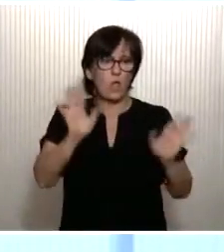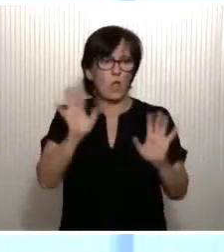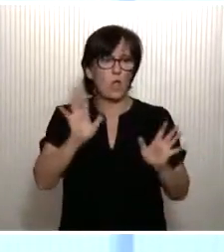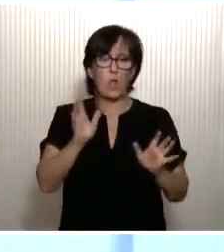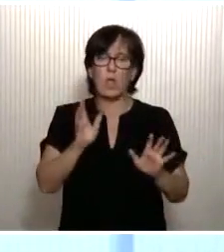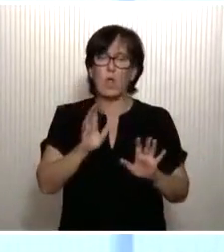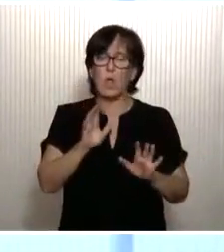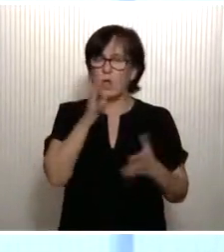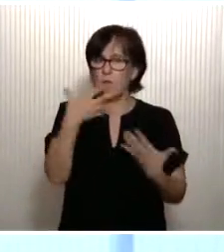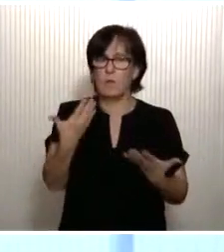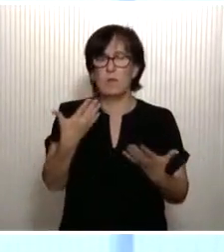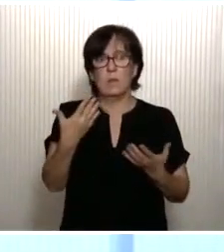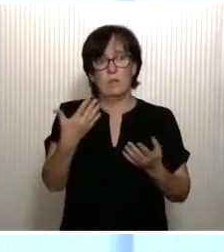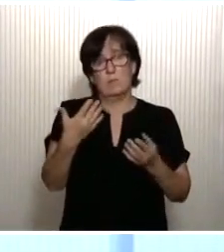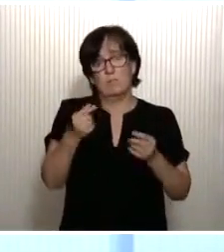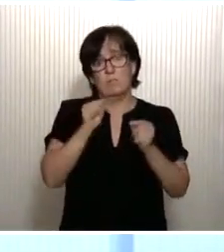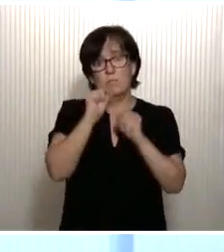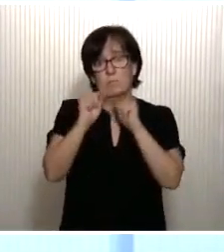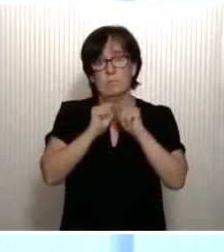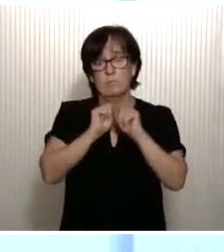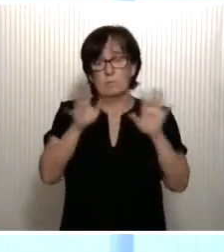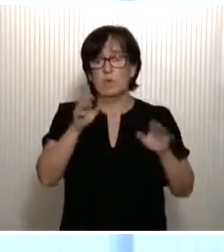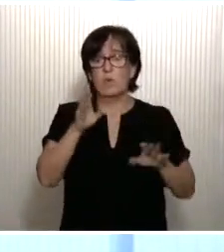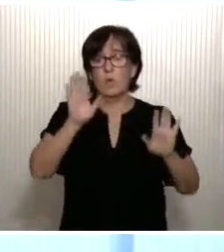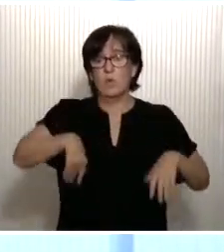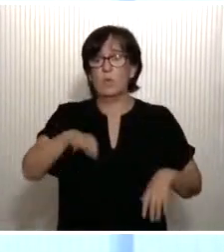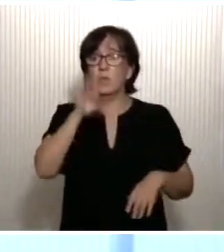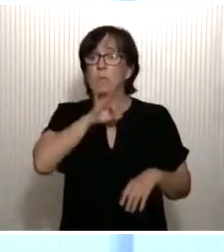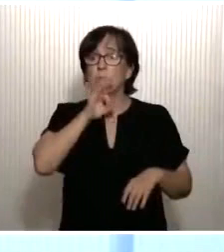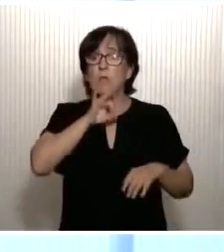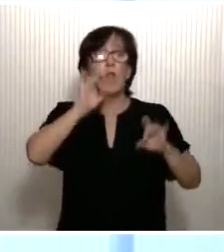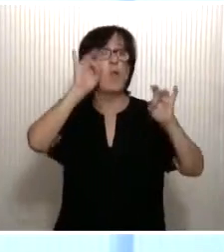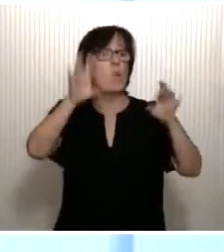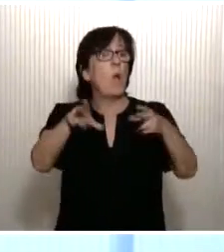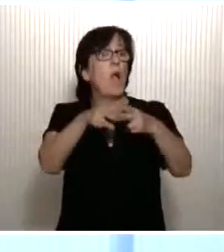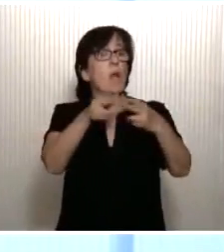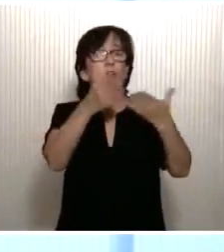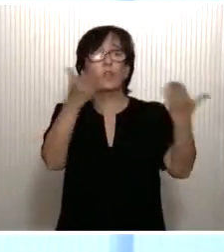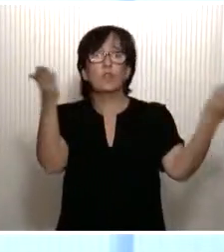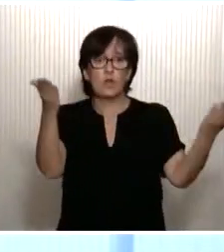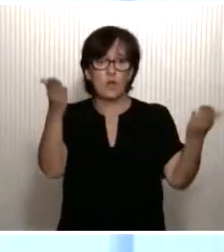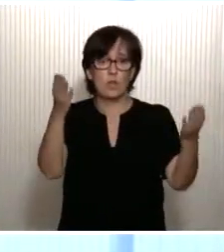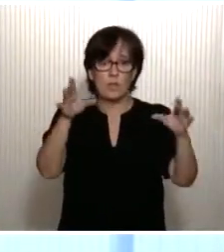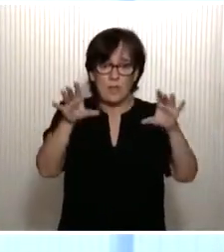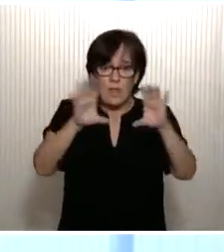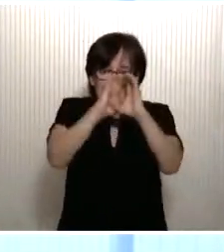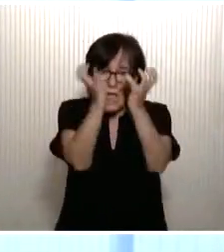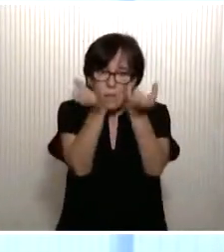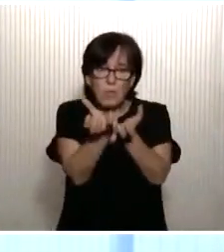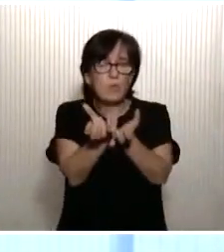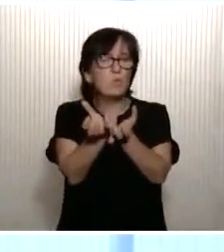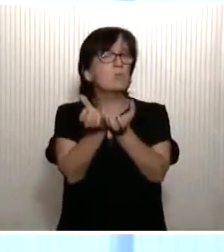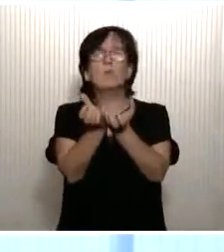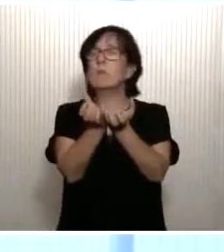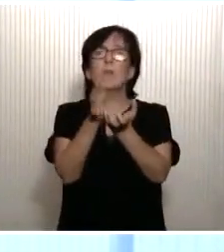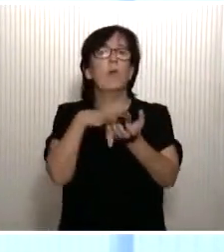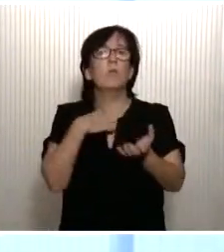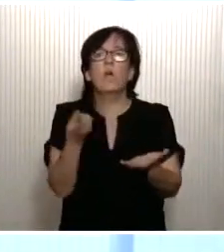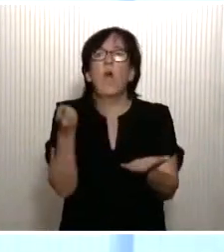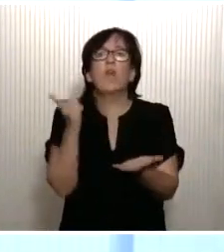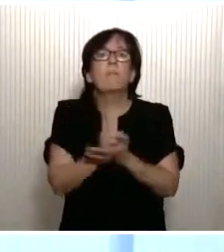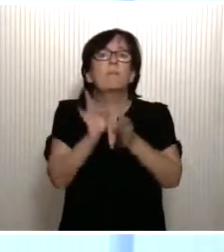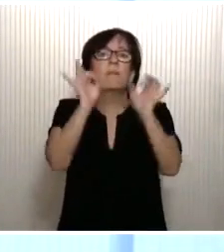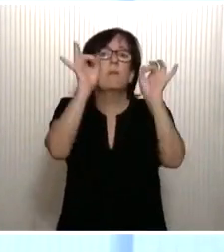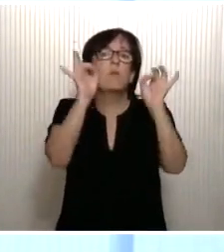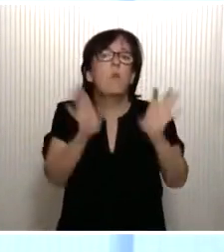en forma de una pandemia del último siglo, al igual que el conjunto de sociedades de la tierra. Nada puede volver a ser